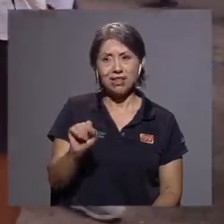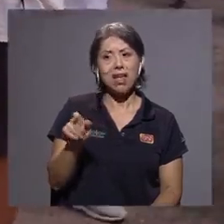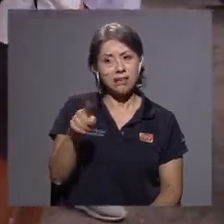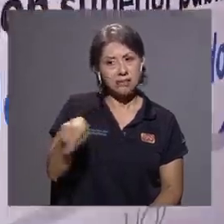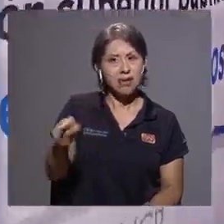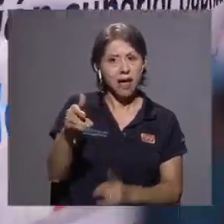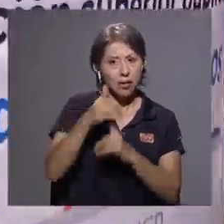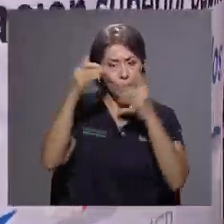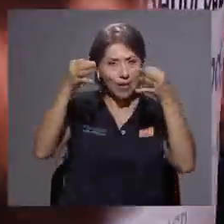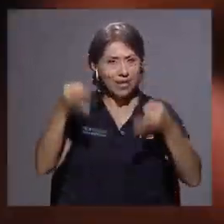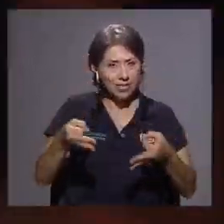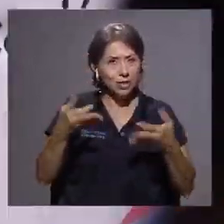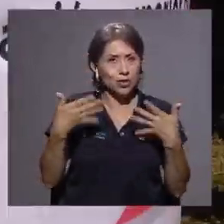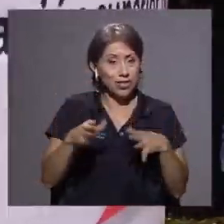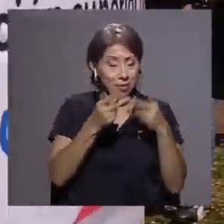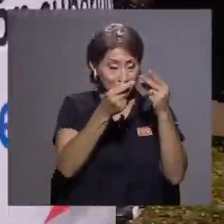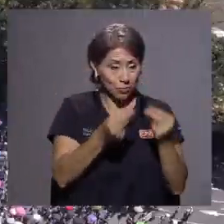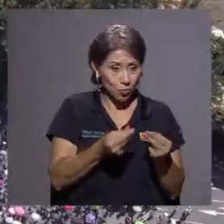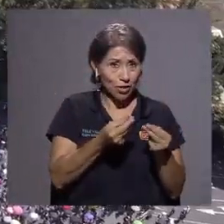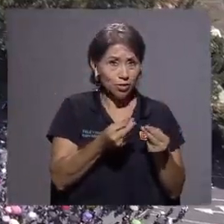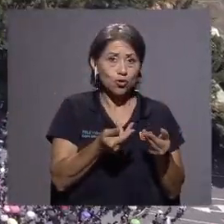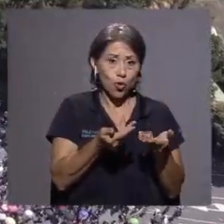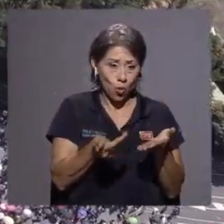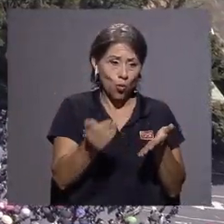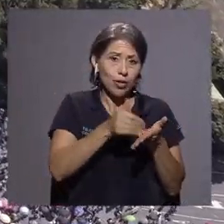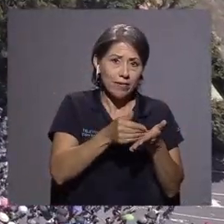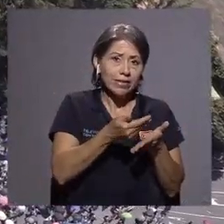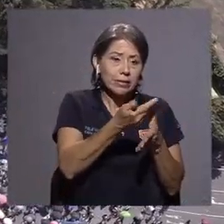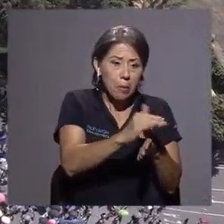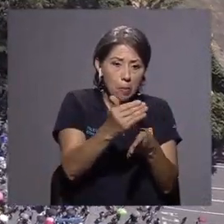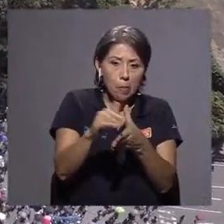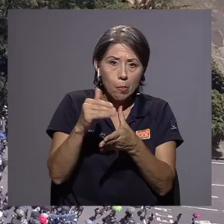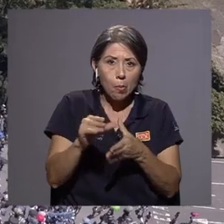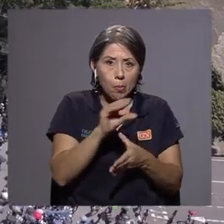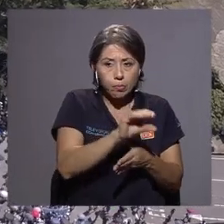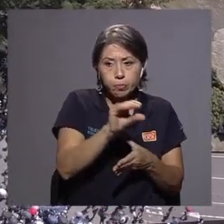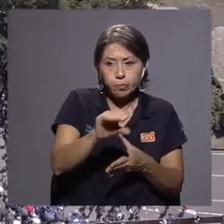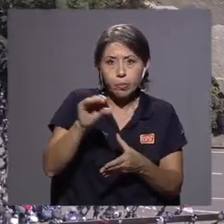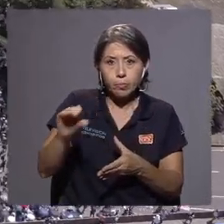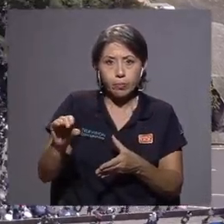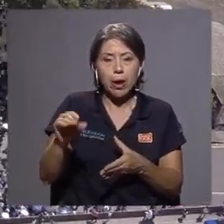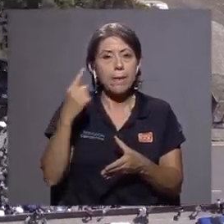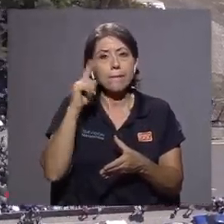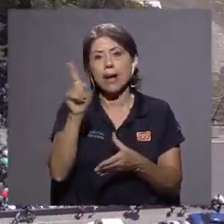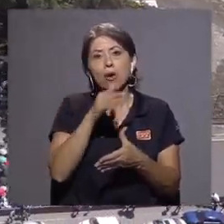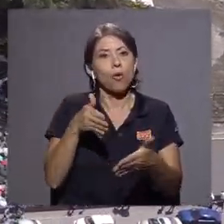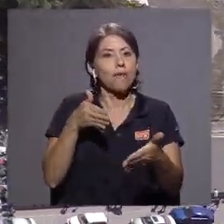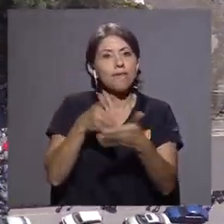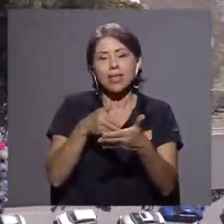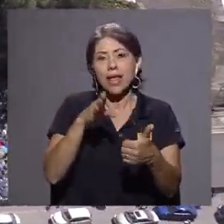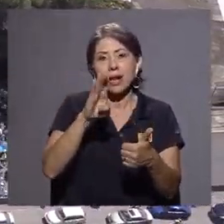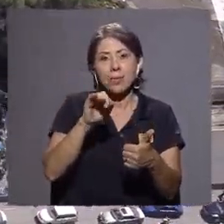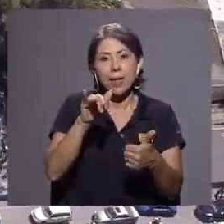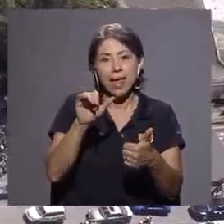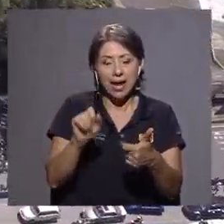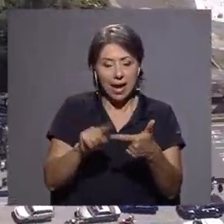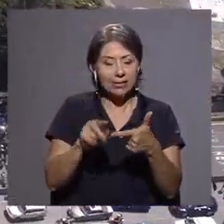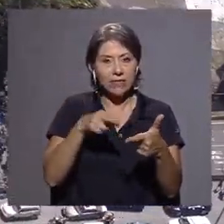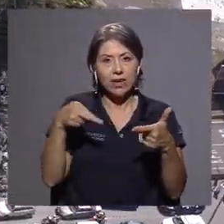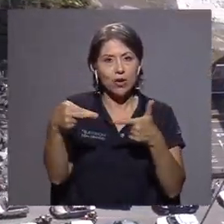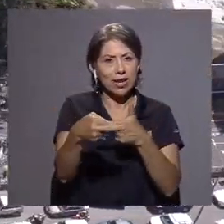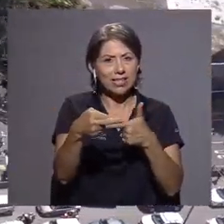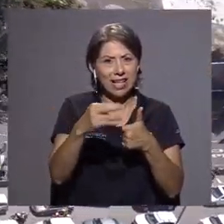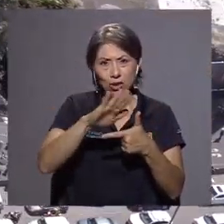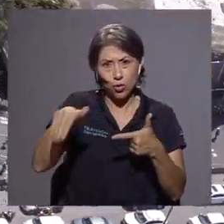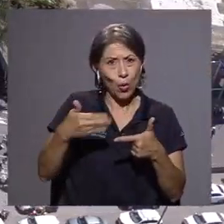realizar la reclasificación, ¿verdad?, de las partidas presupuestarias para no afectar partidas como becas, como regionalización y todo